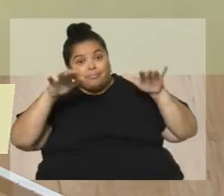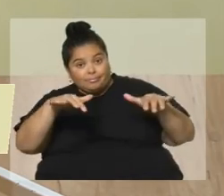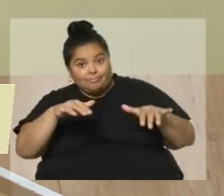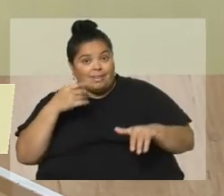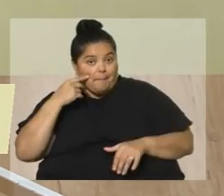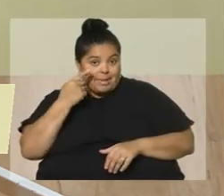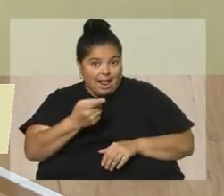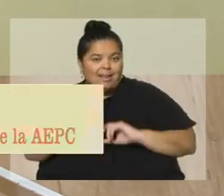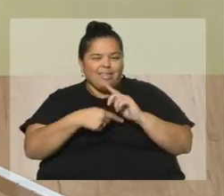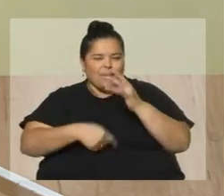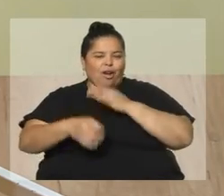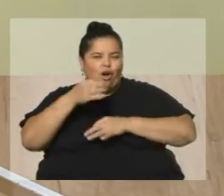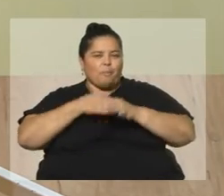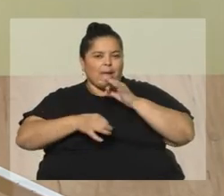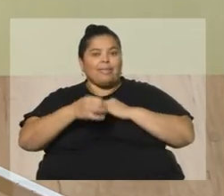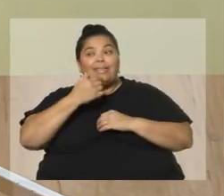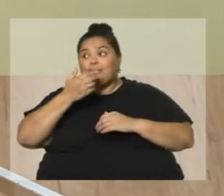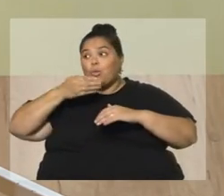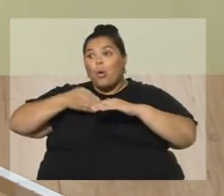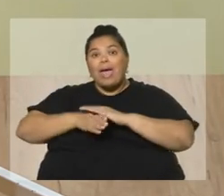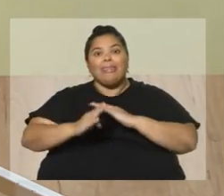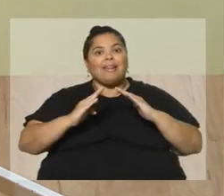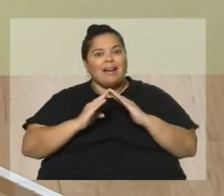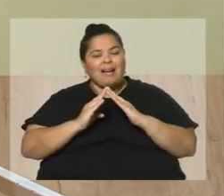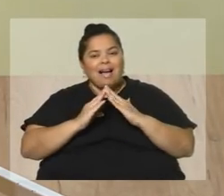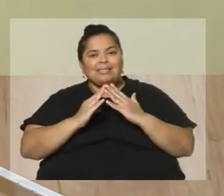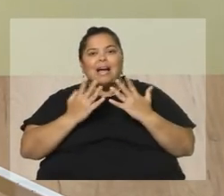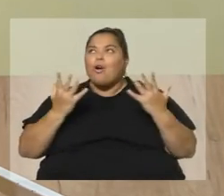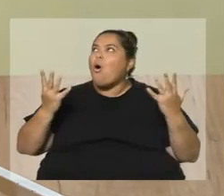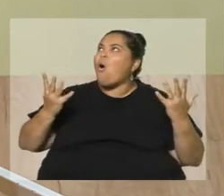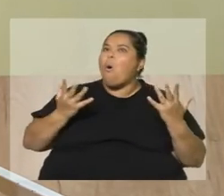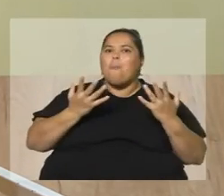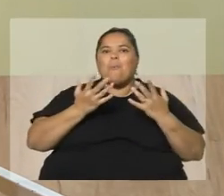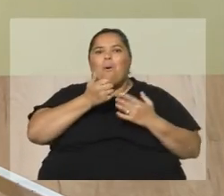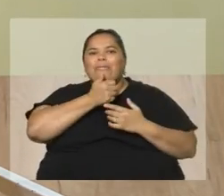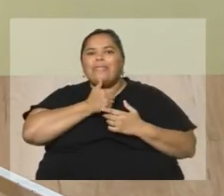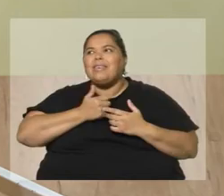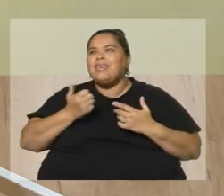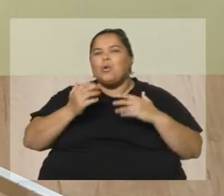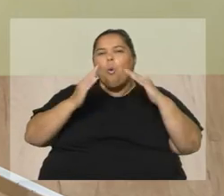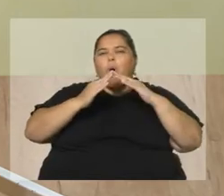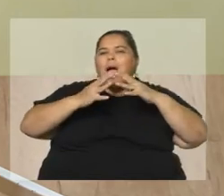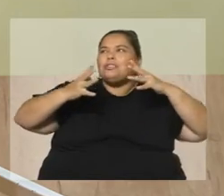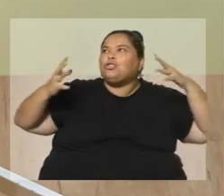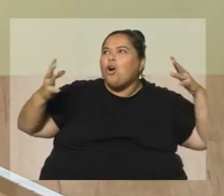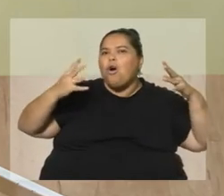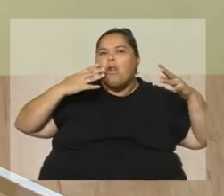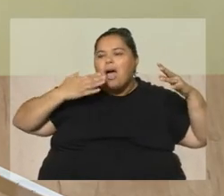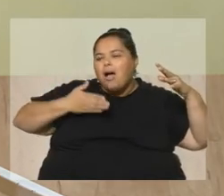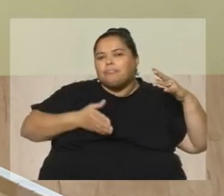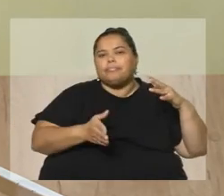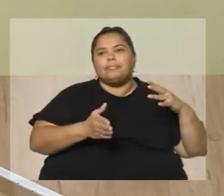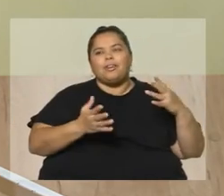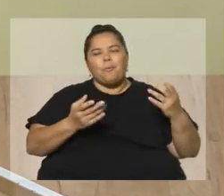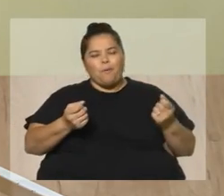que también esto de ya el ingreso a la casa por cómo es la casa en sí, ya te va metiendo como